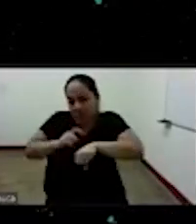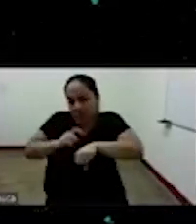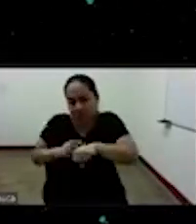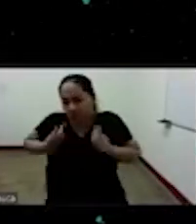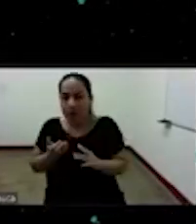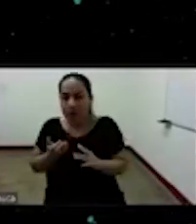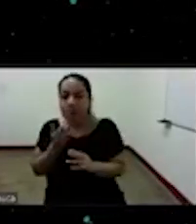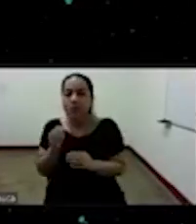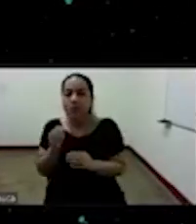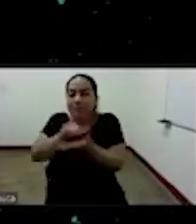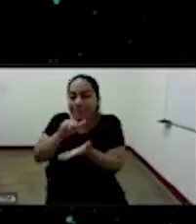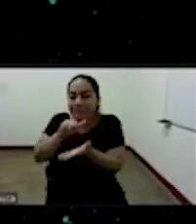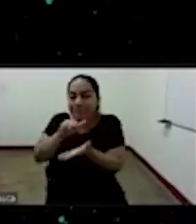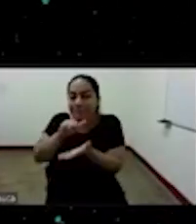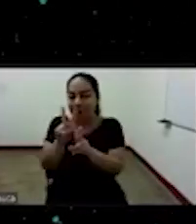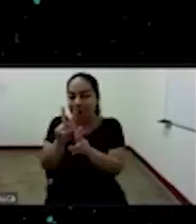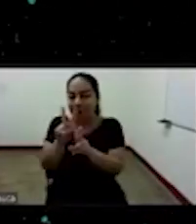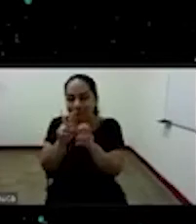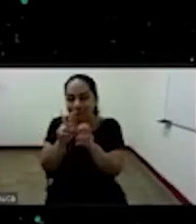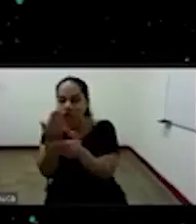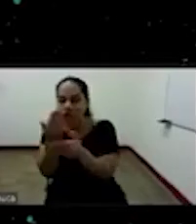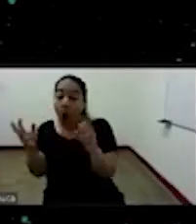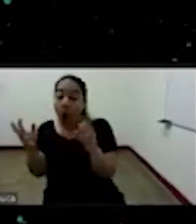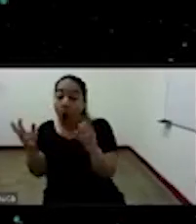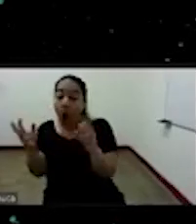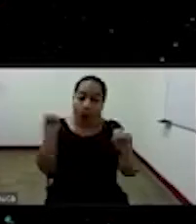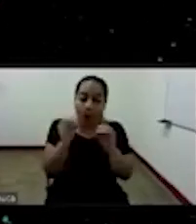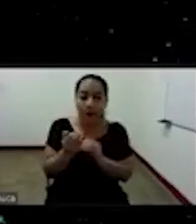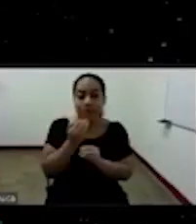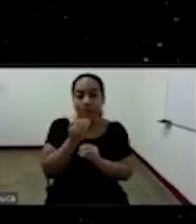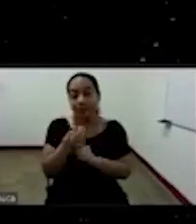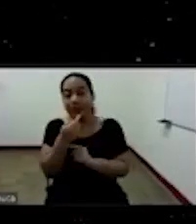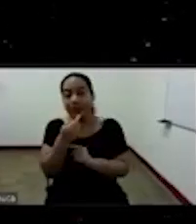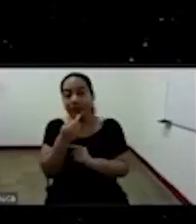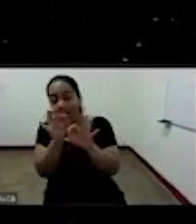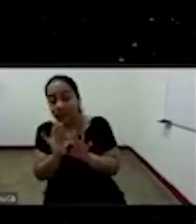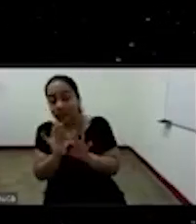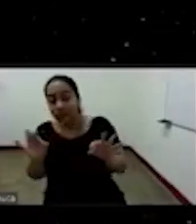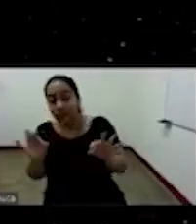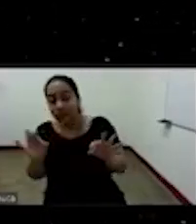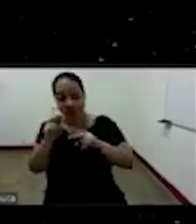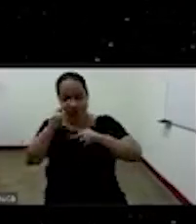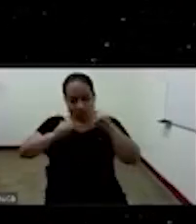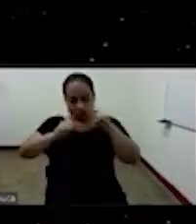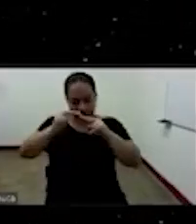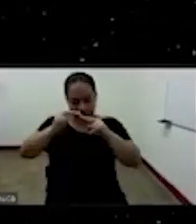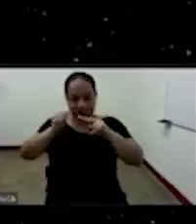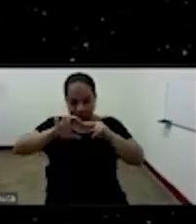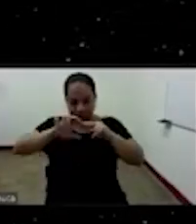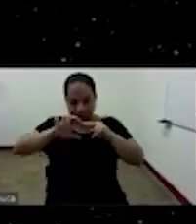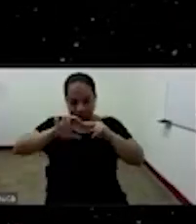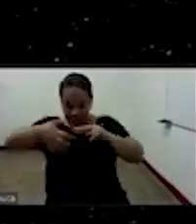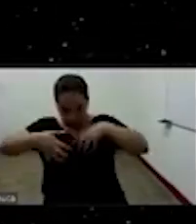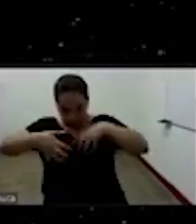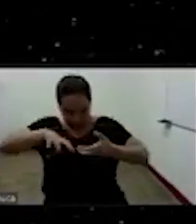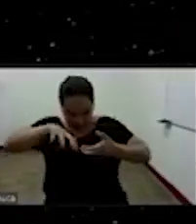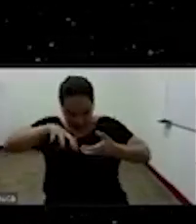por esa modernía o bien él dice que hay que construir esos esos elementos ¿cierto?